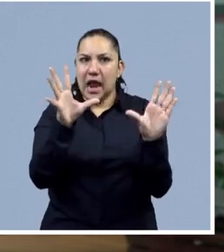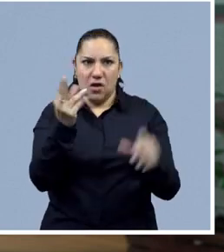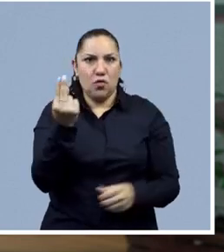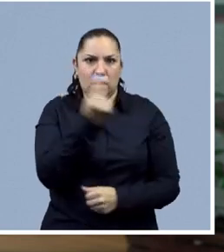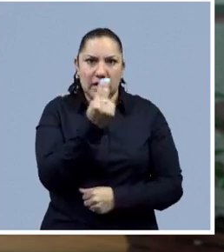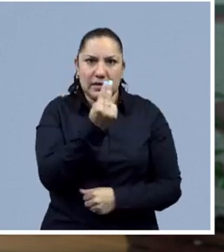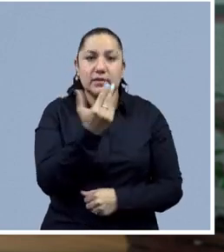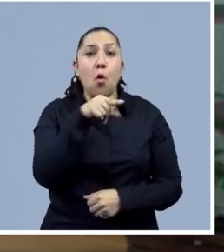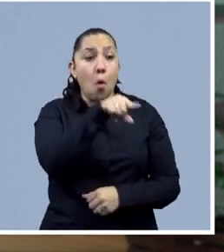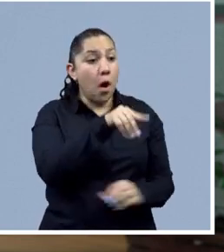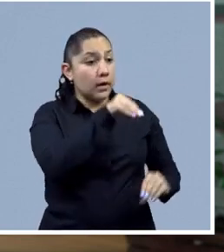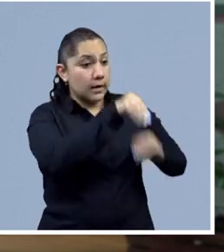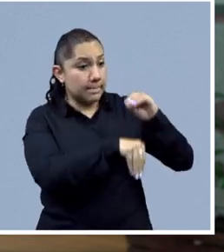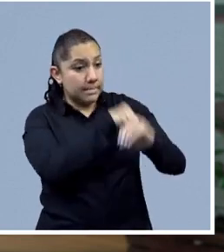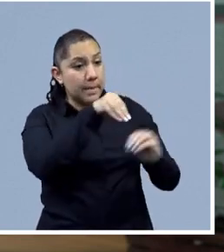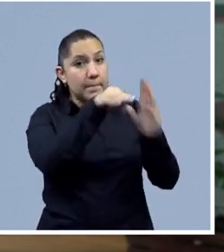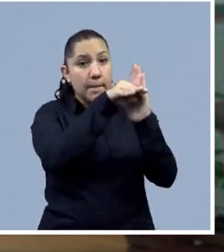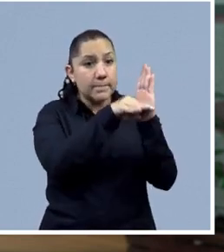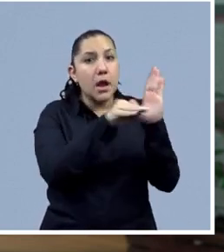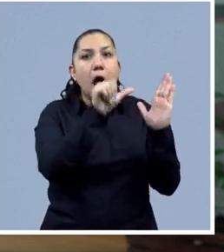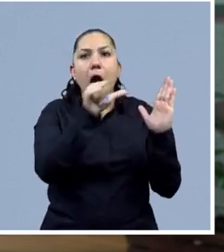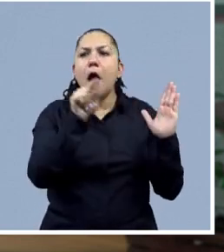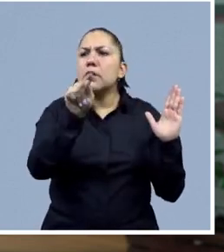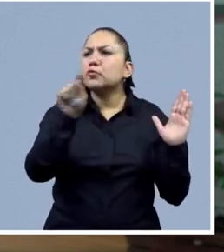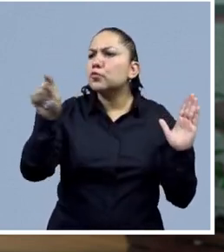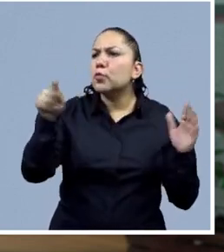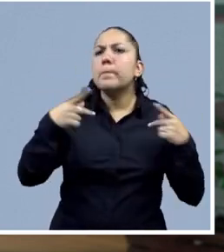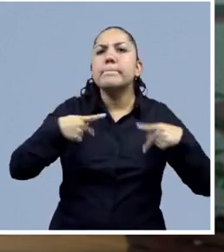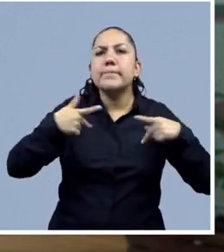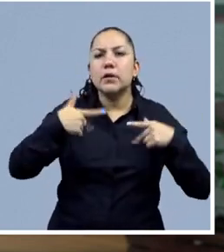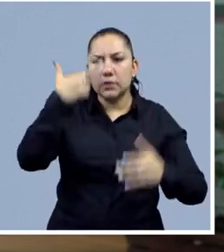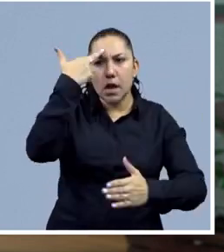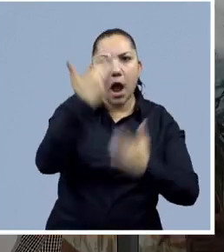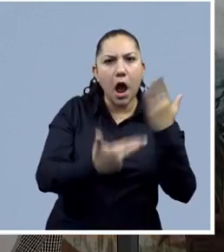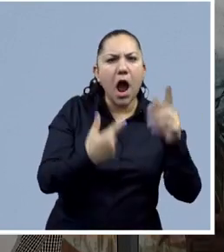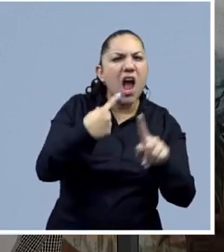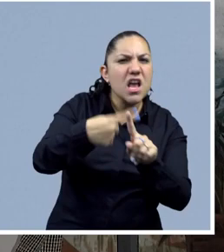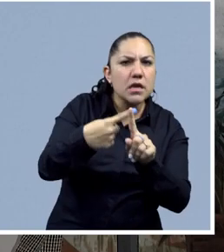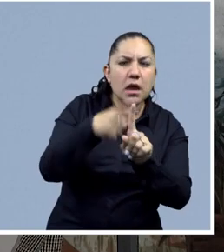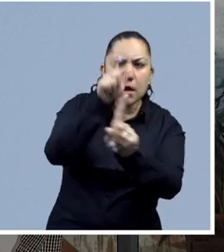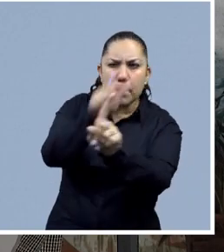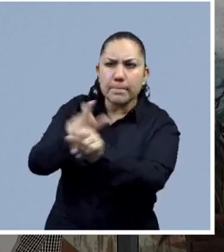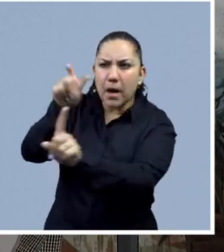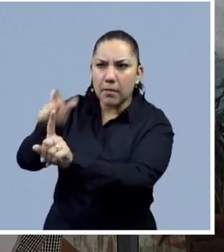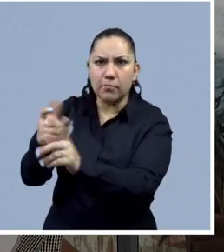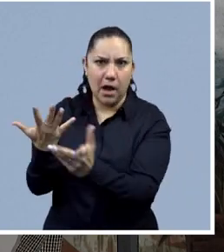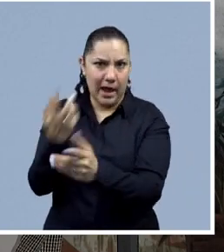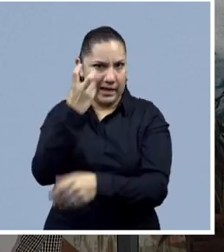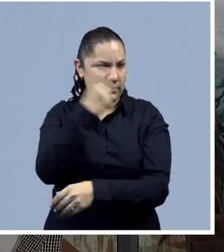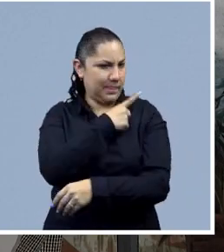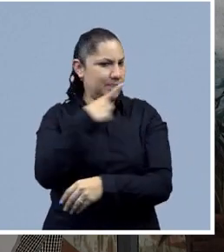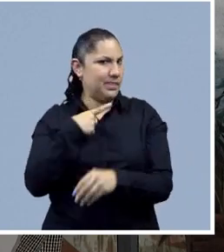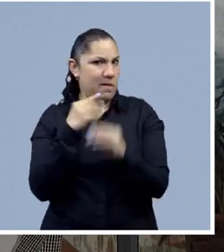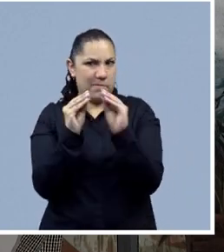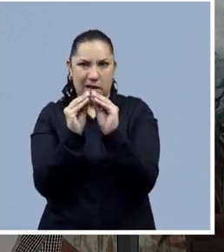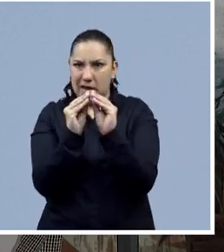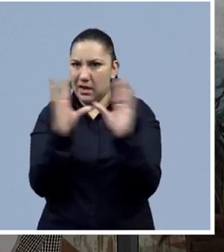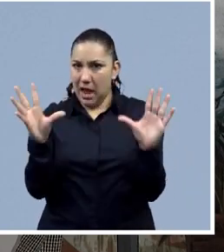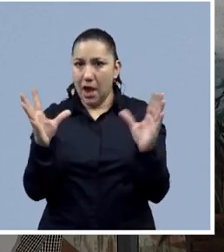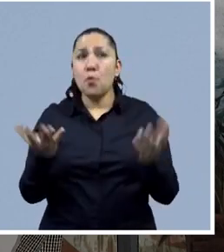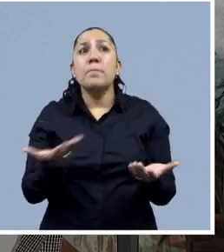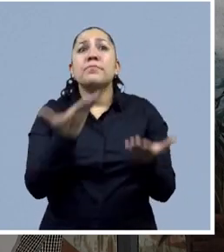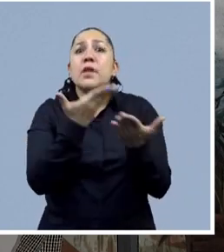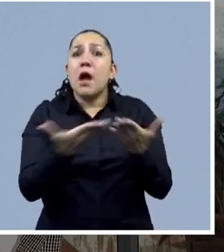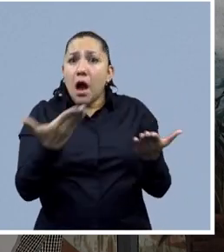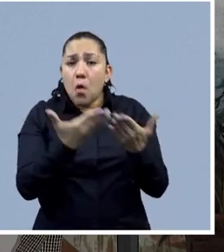justamente sea específica en las personas que pueden cometerla. A partir de eso podemos ver otras regulaciones en los